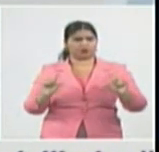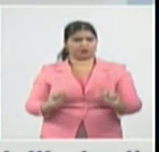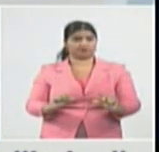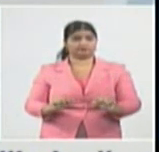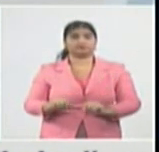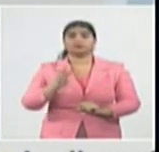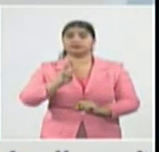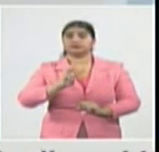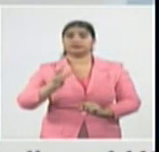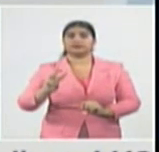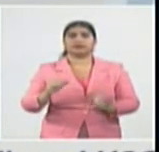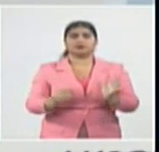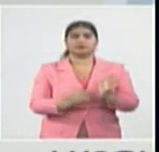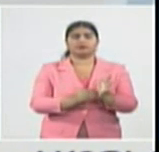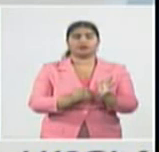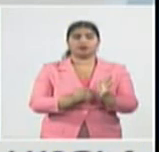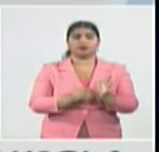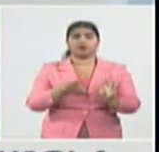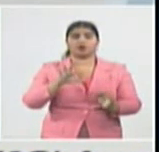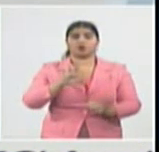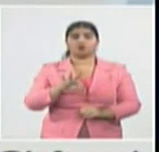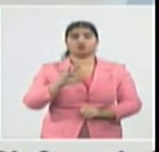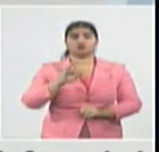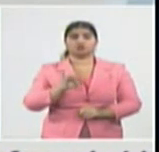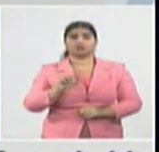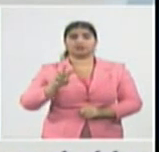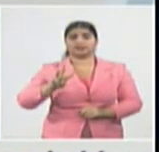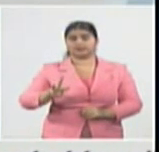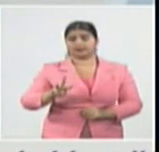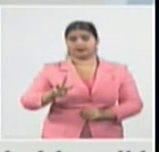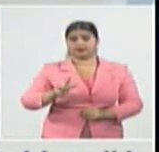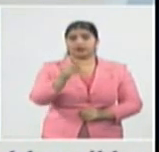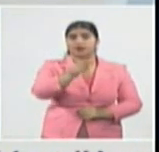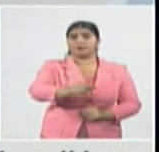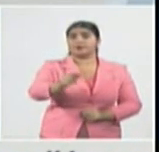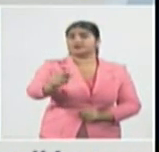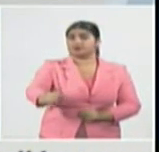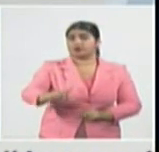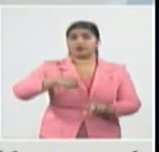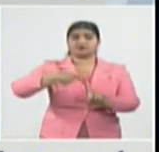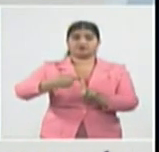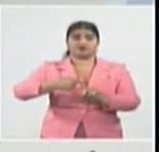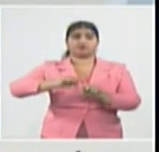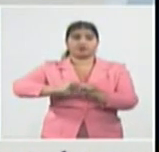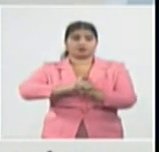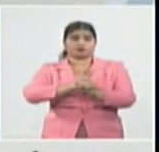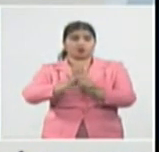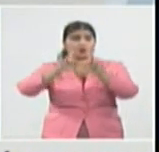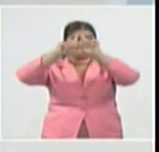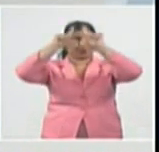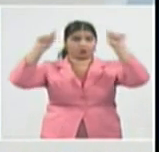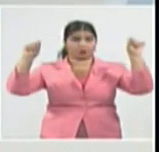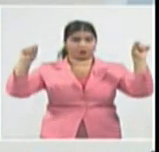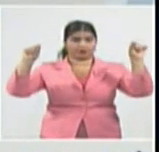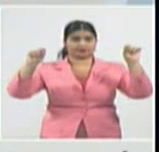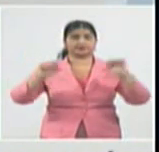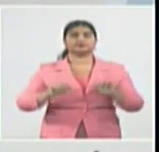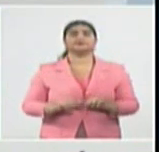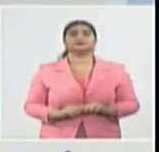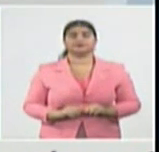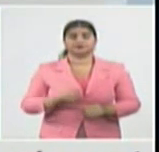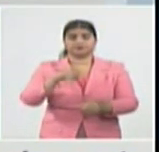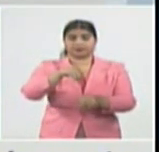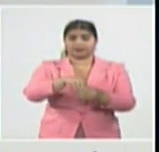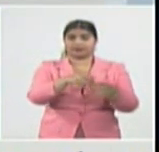.873 pacientes con COVID-19 ingresados en estos momentos. De ellos el